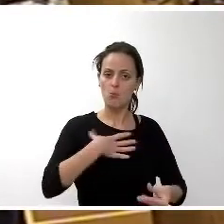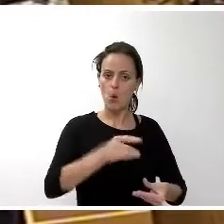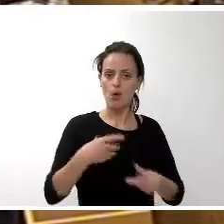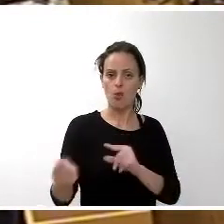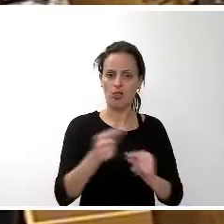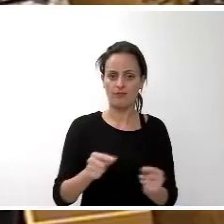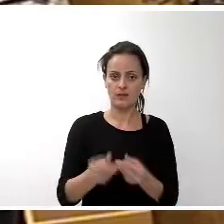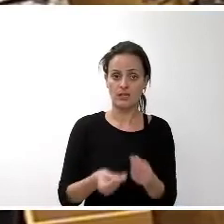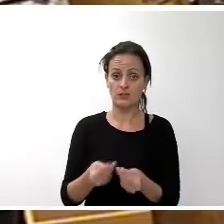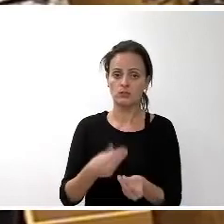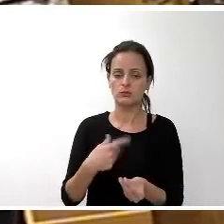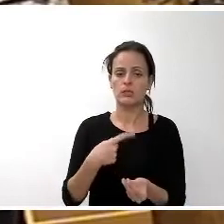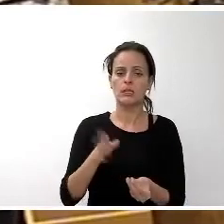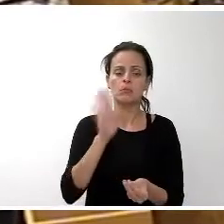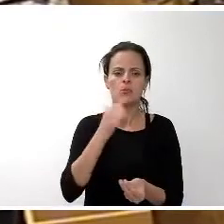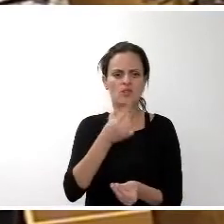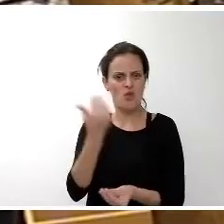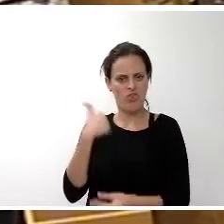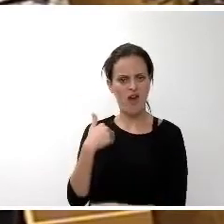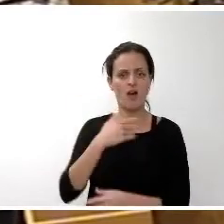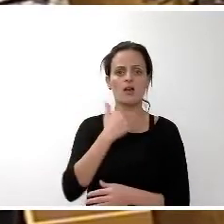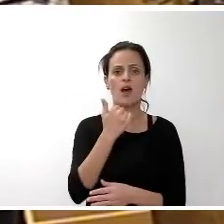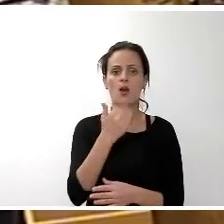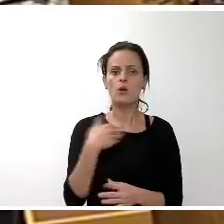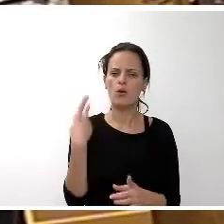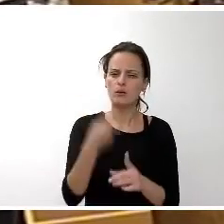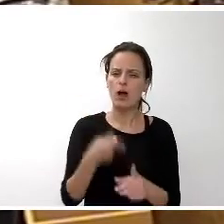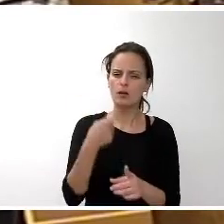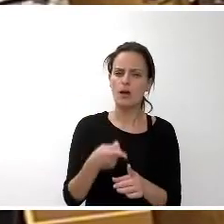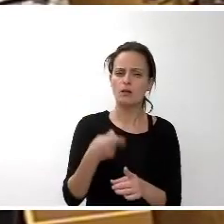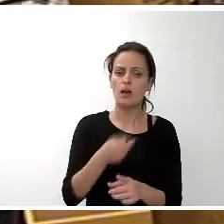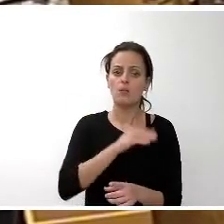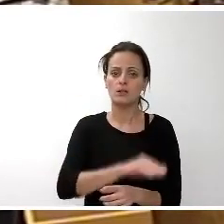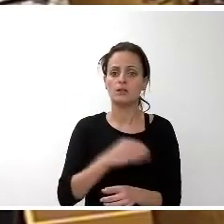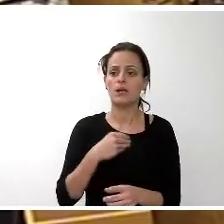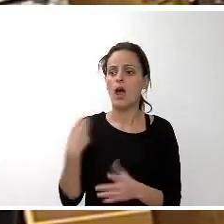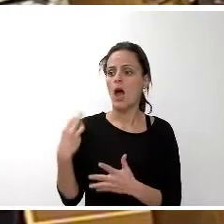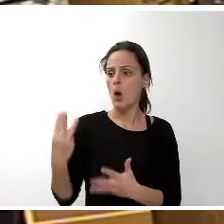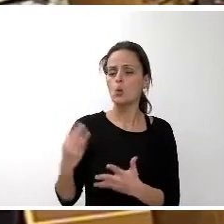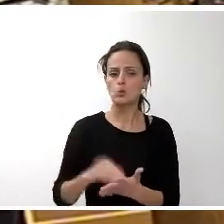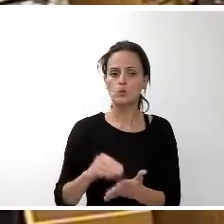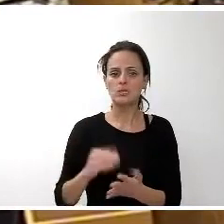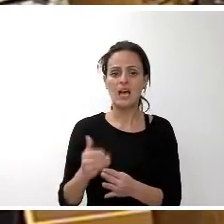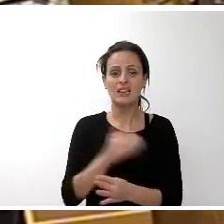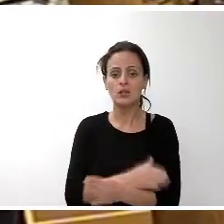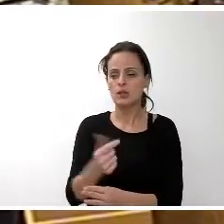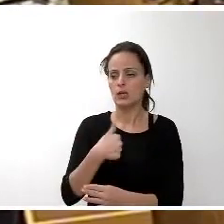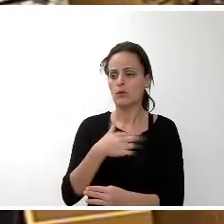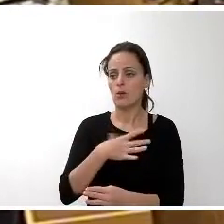he insistido y que con lo que siempre he empezado en las ocho ocasiones anteriores en las que he podido